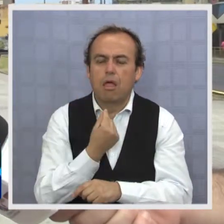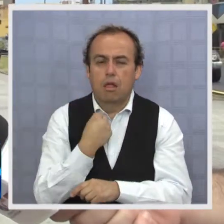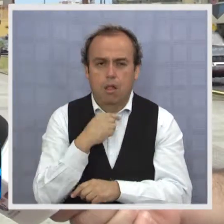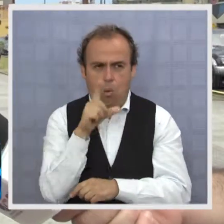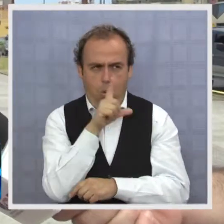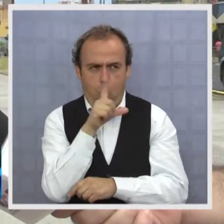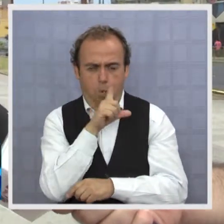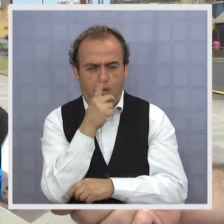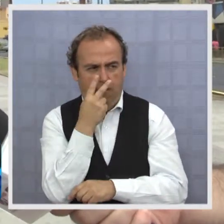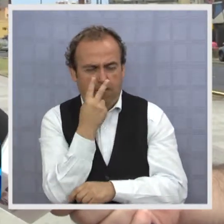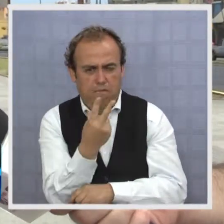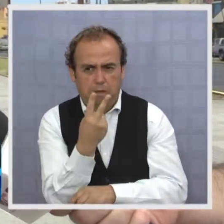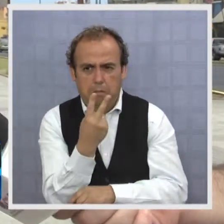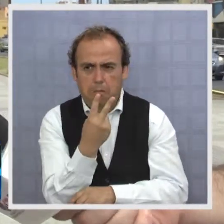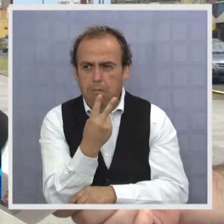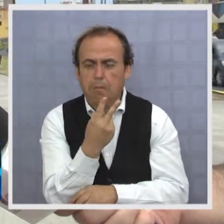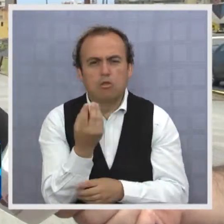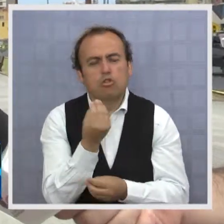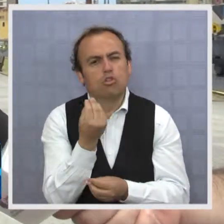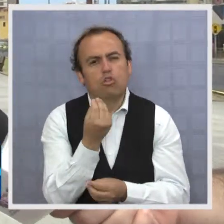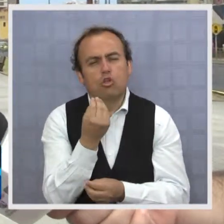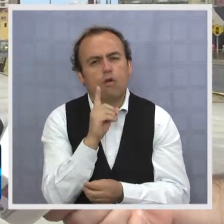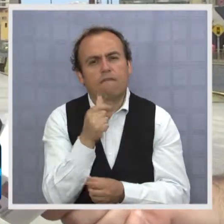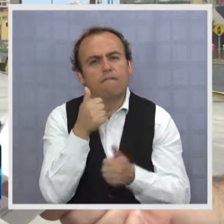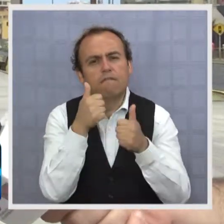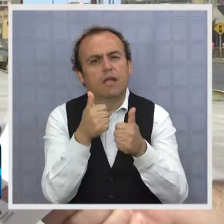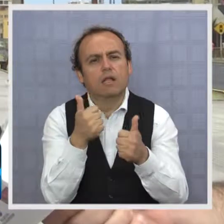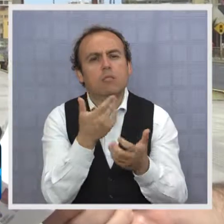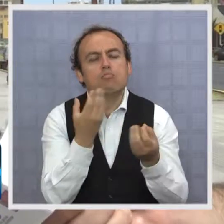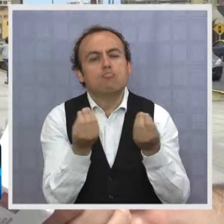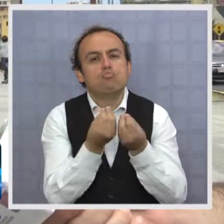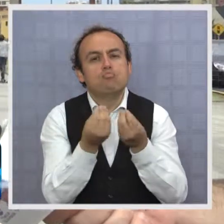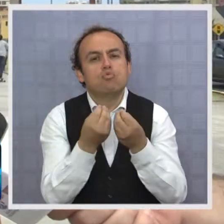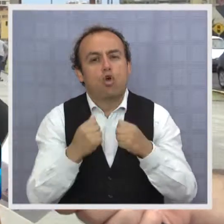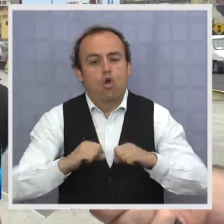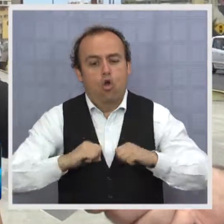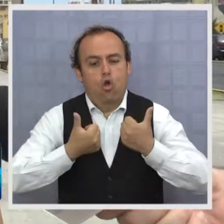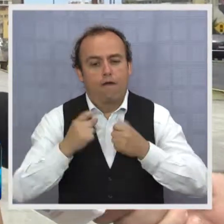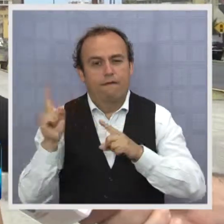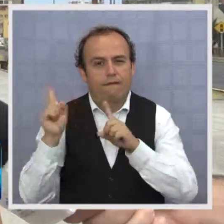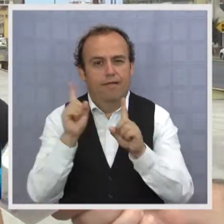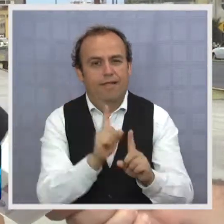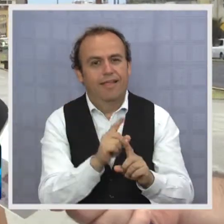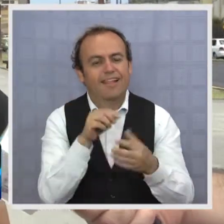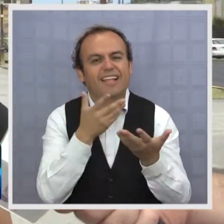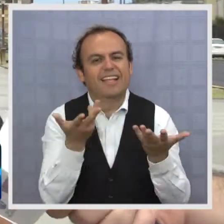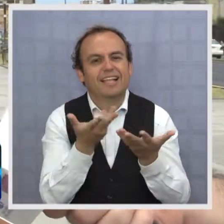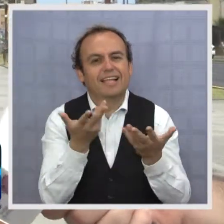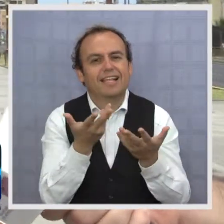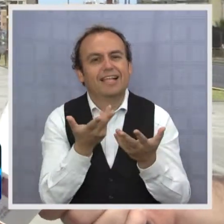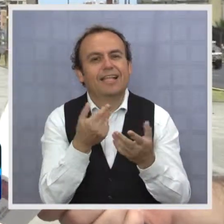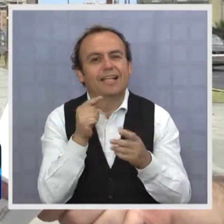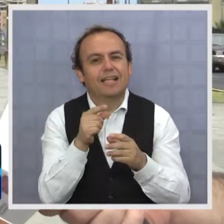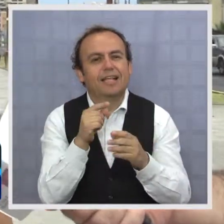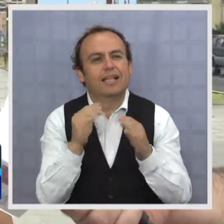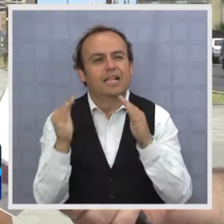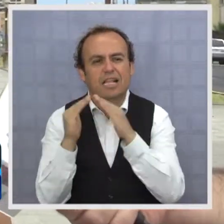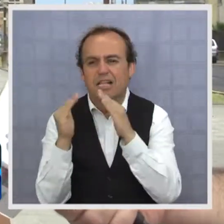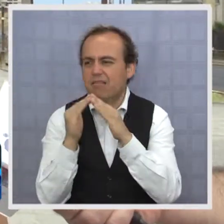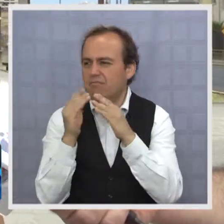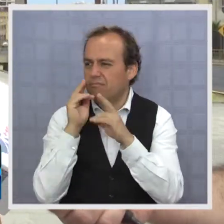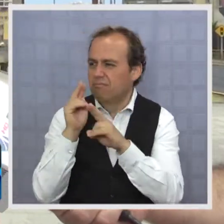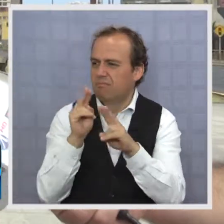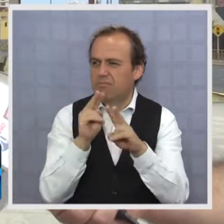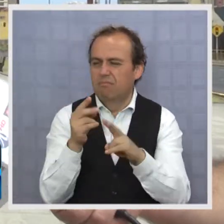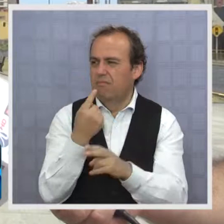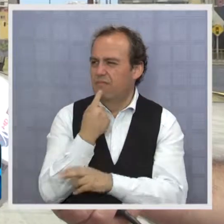parece. No está bien porque ahí llegan muchos jóvenes surfistas que se instalan ahí y con esas casas no se ve bien, no se